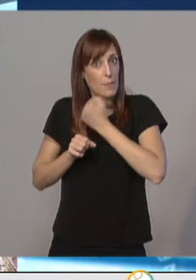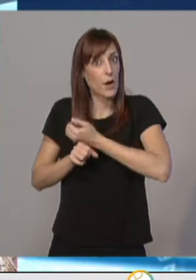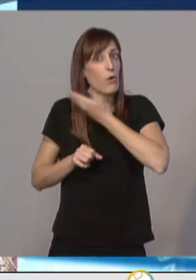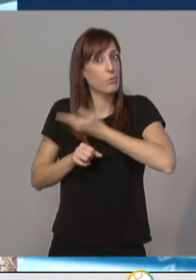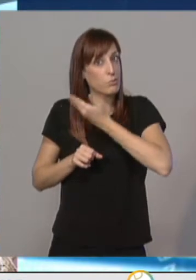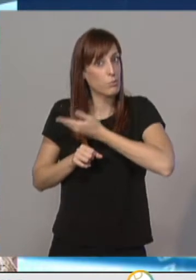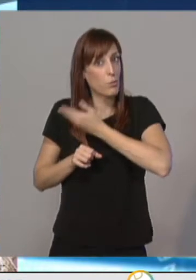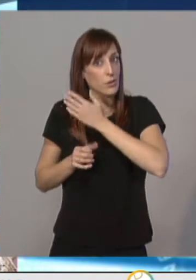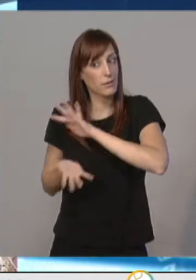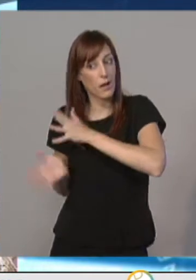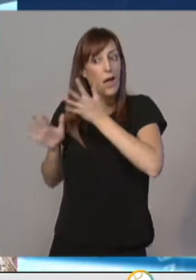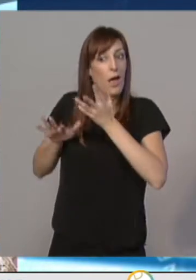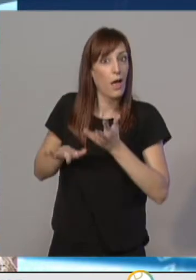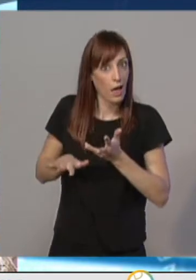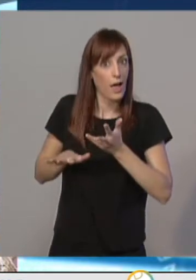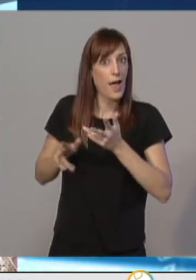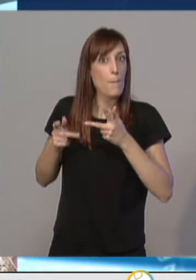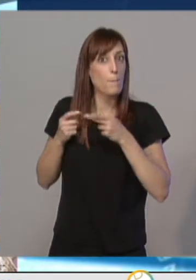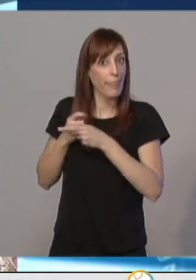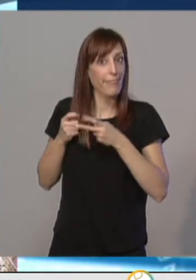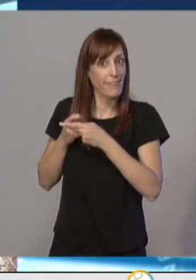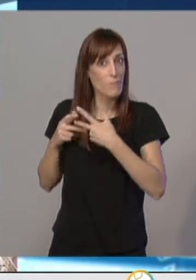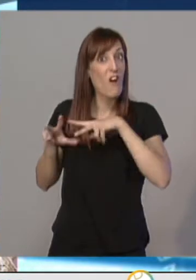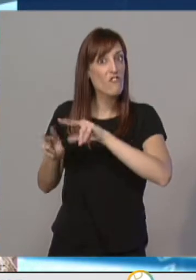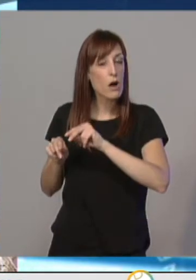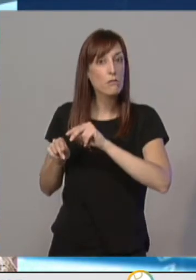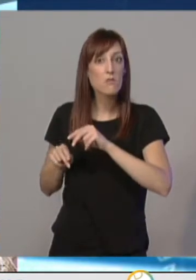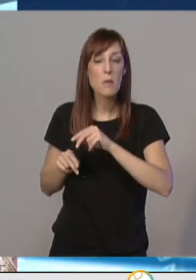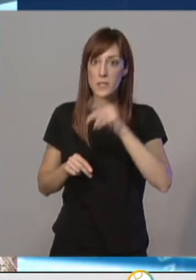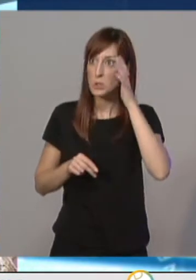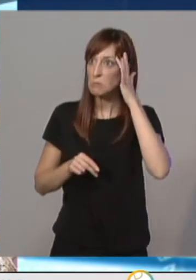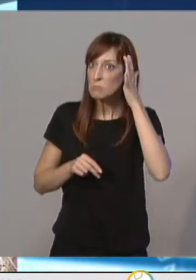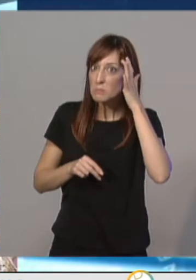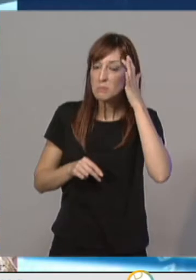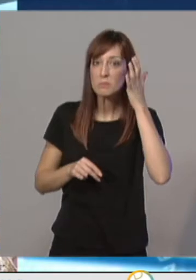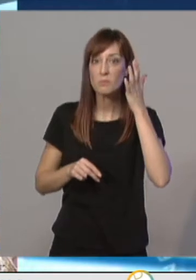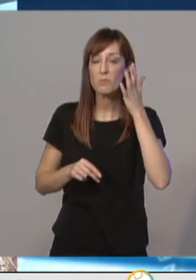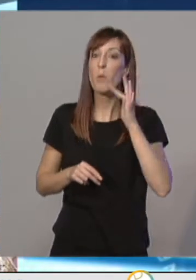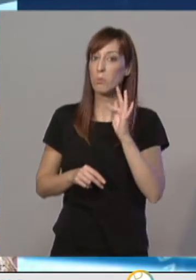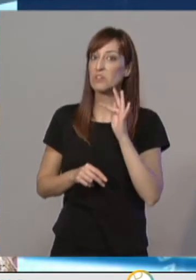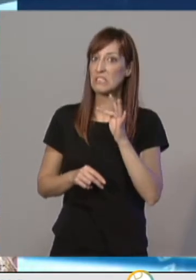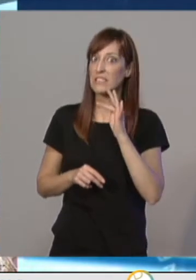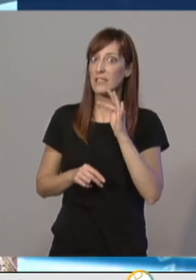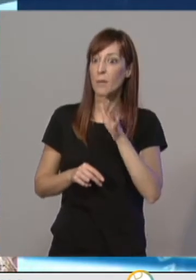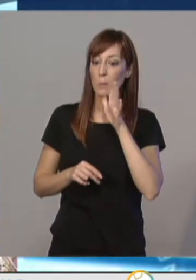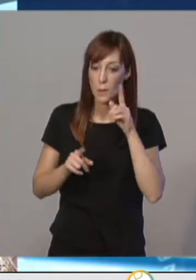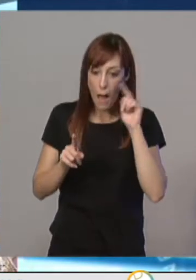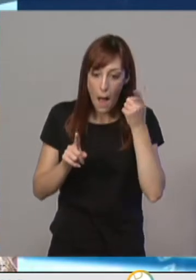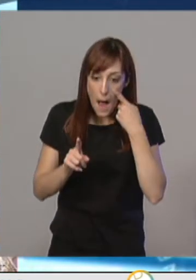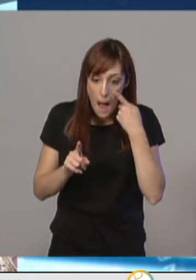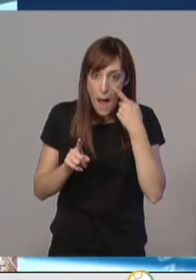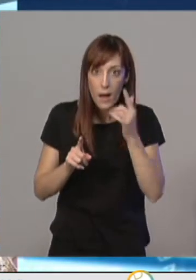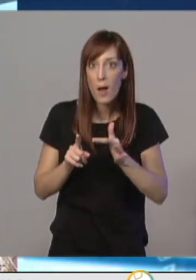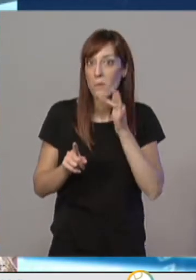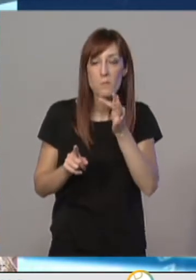haber finalizado la vendimia. Y con estas expectativas tan positivas que estamos observando en estos primeros descubes... ...y la sensación general